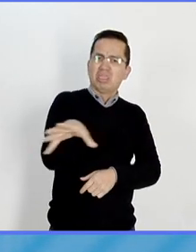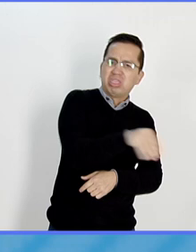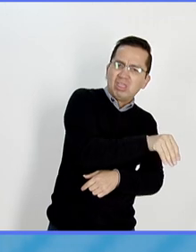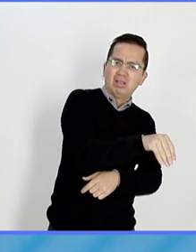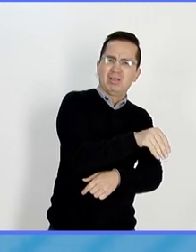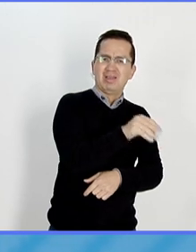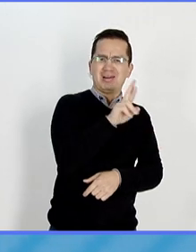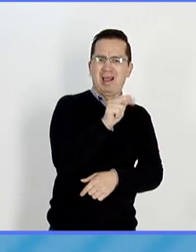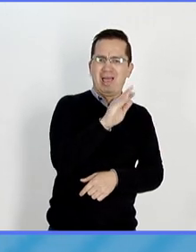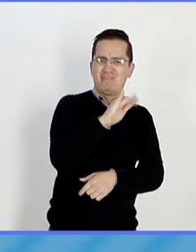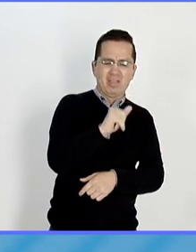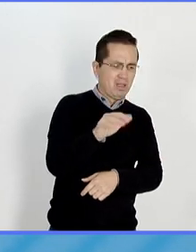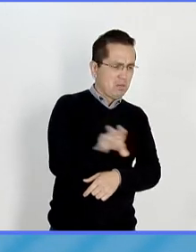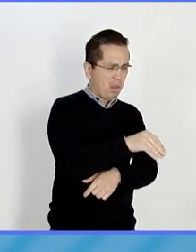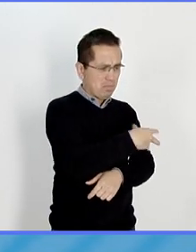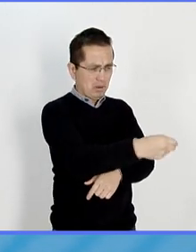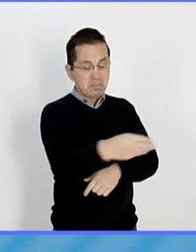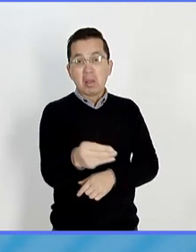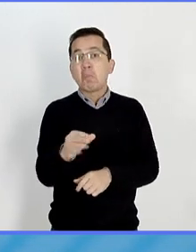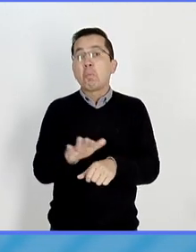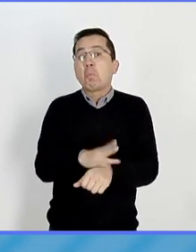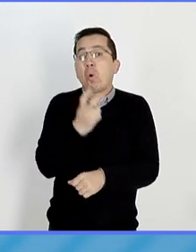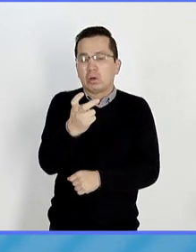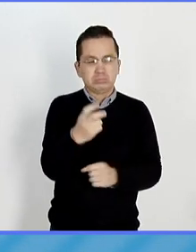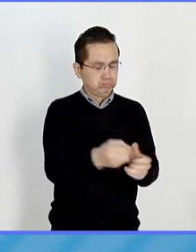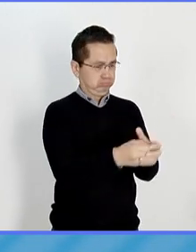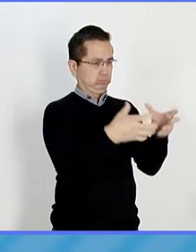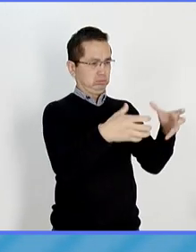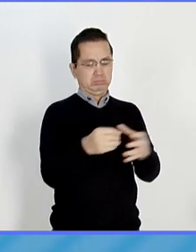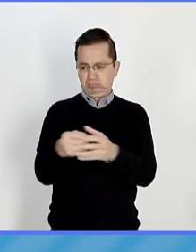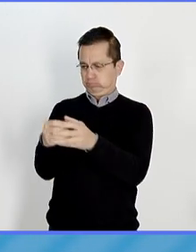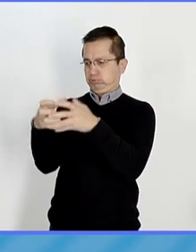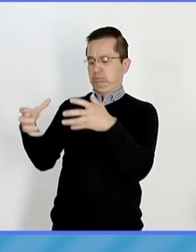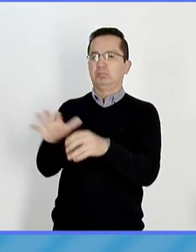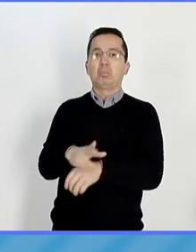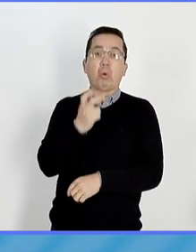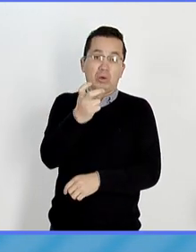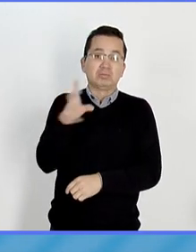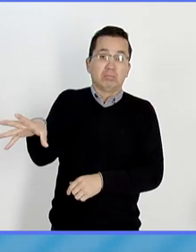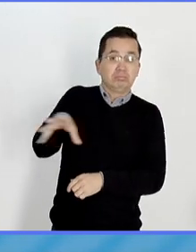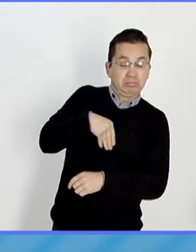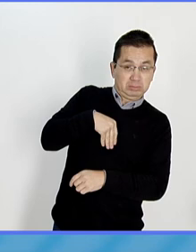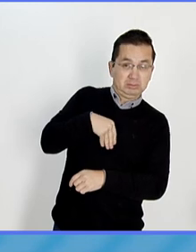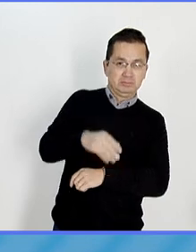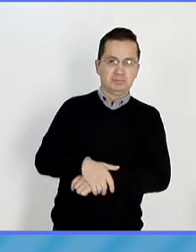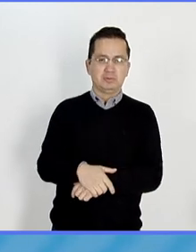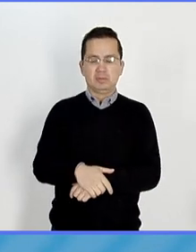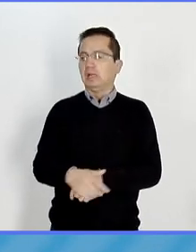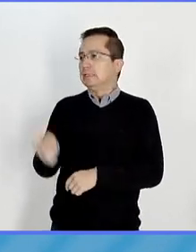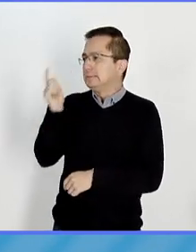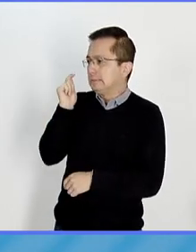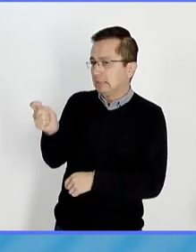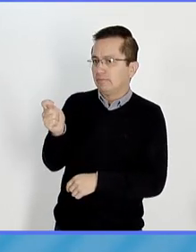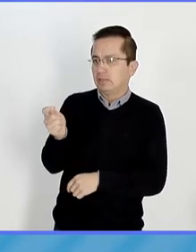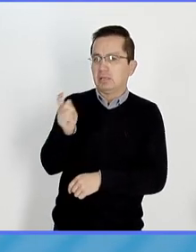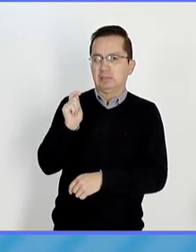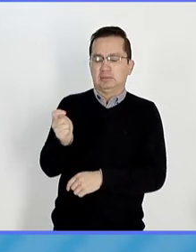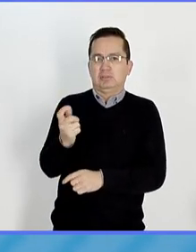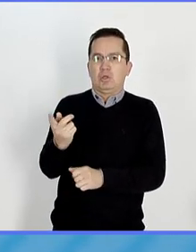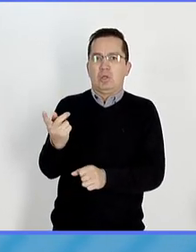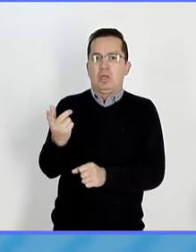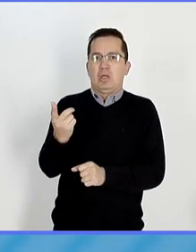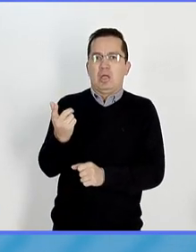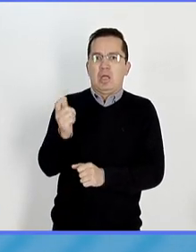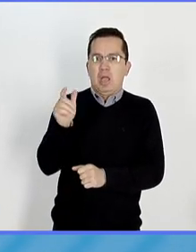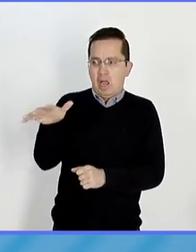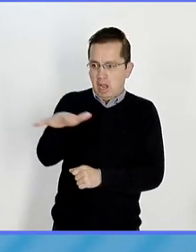tipo de epidemias. Todo el comportamiento que... Es factores externos, digamos, que no tienen que ver tal cual con